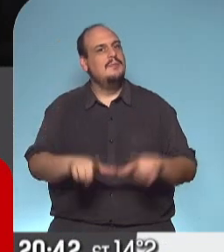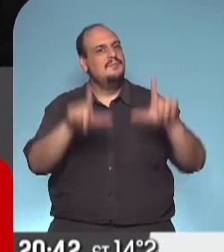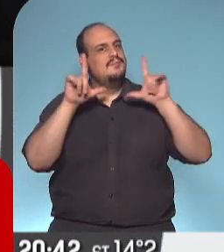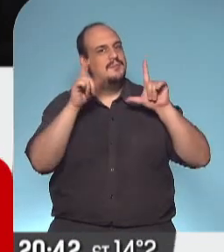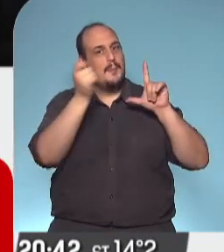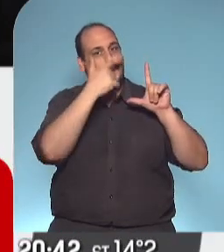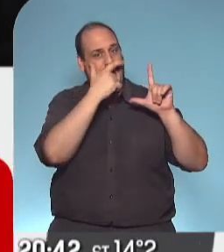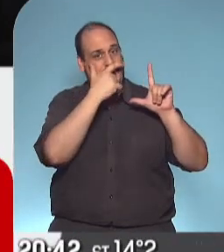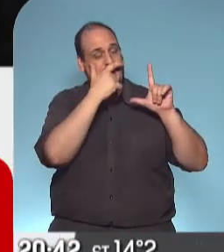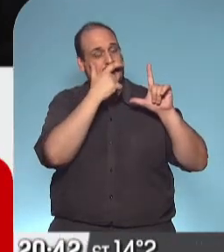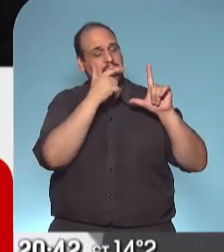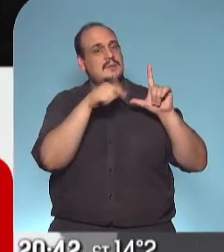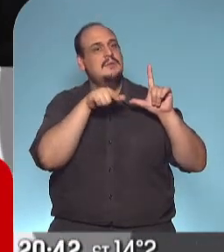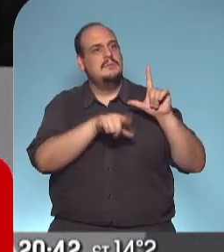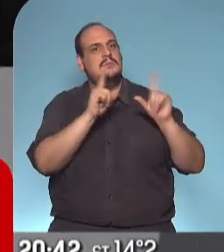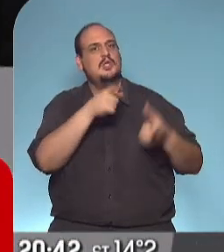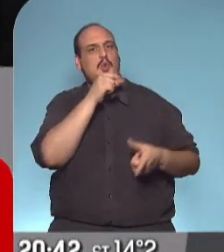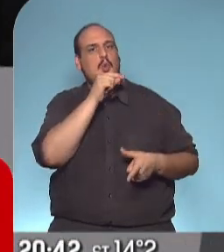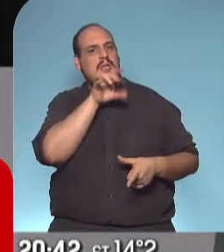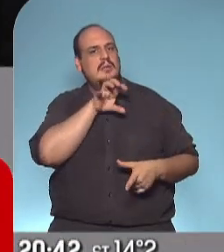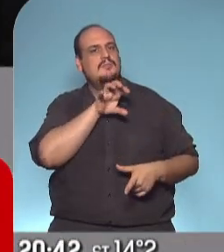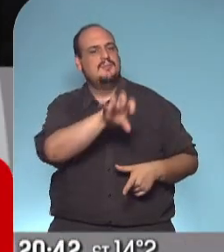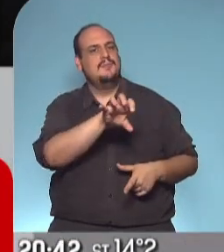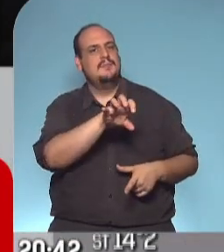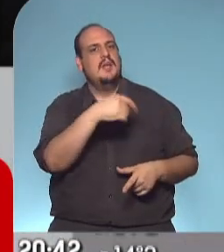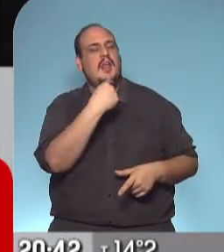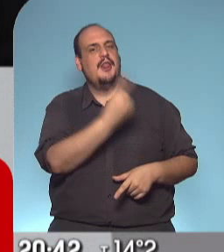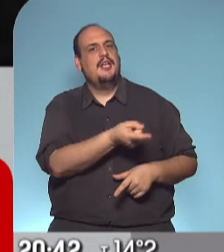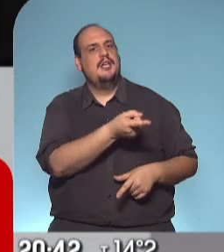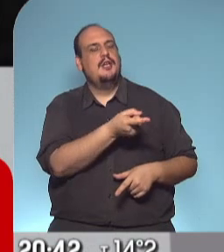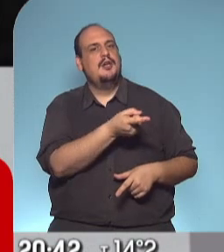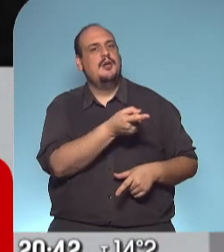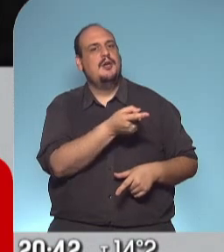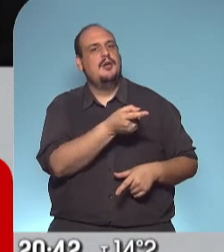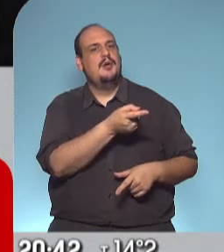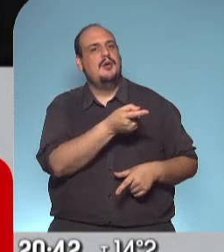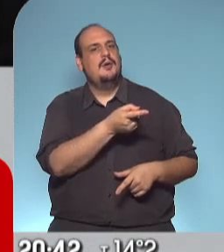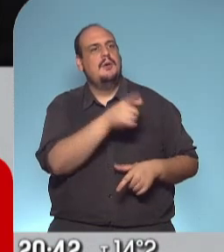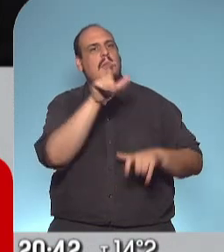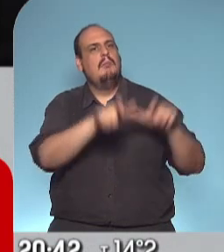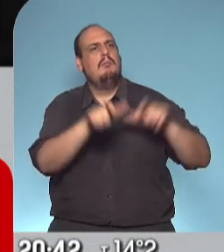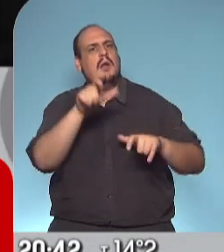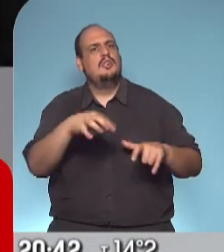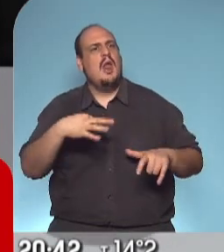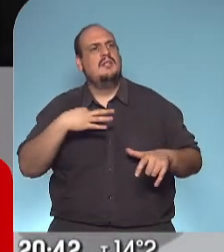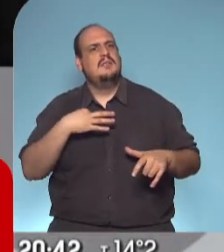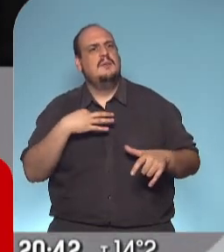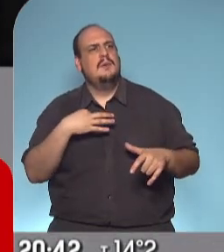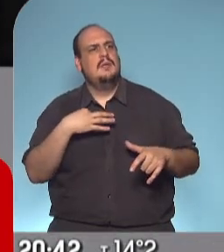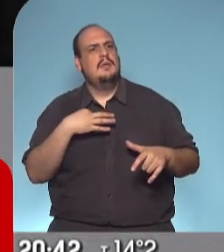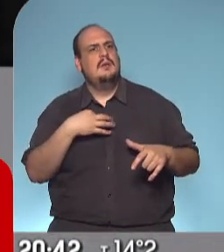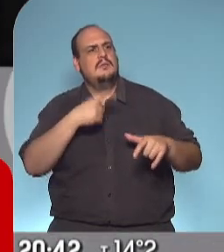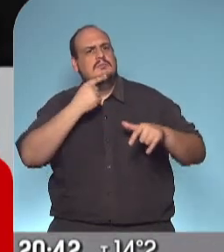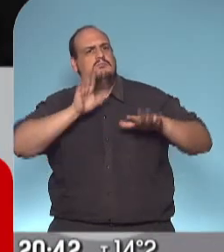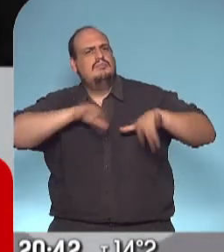Macri y a través de su cuenta de Twitter celebró particularmente la libertad de aquellos ciudadanos que salieron a manifestarse